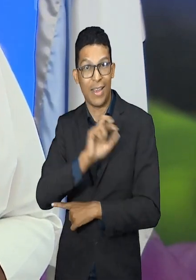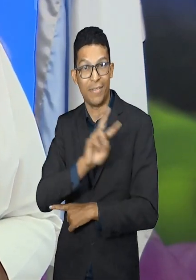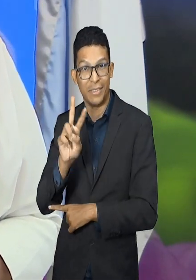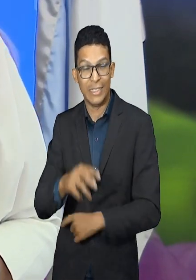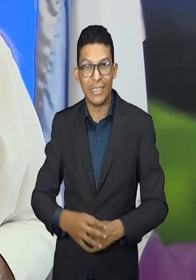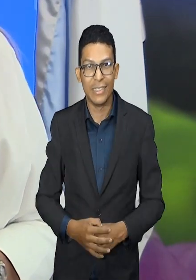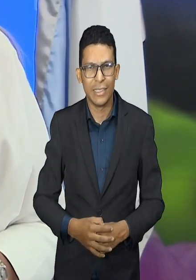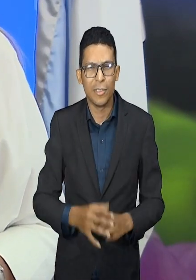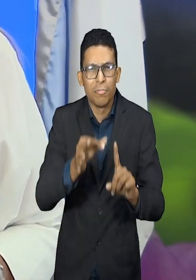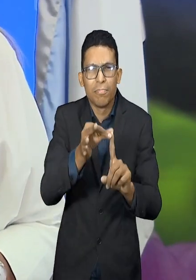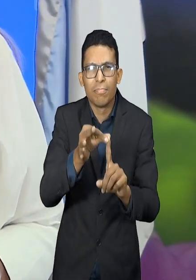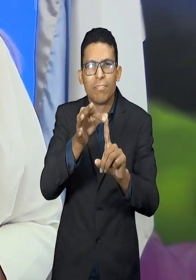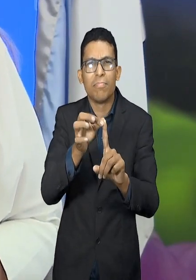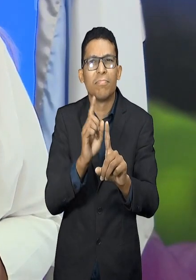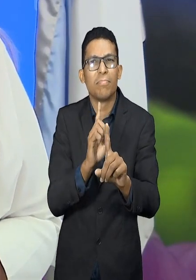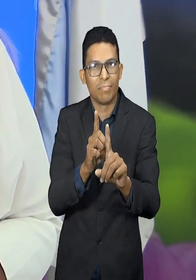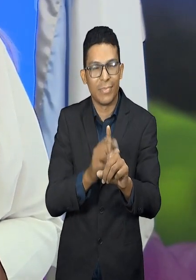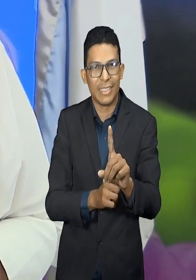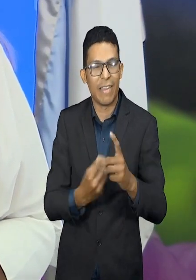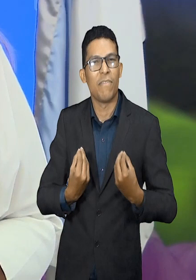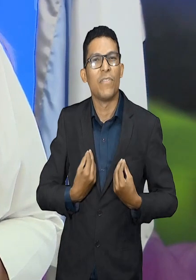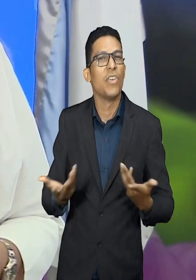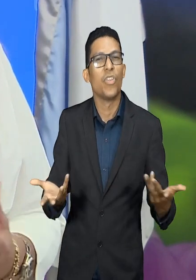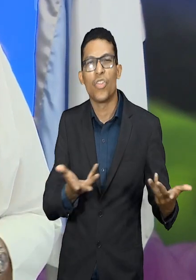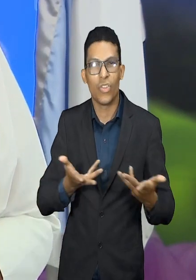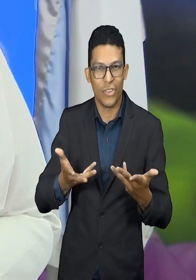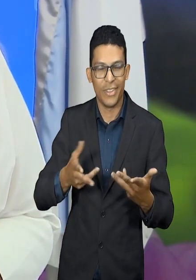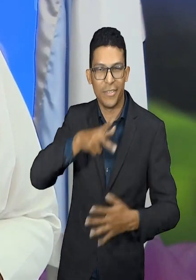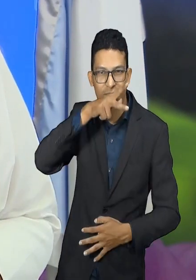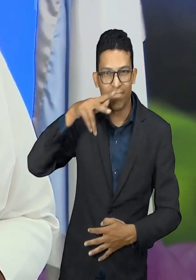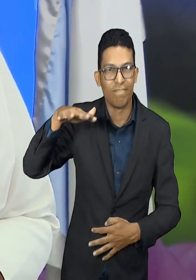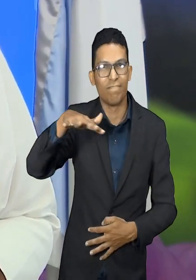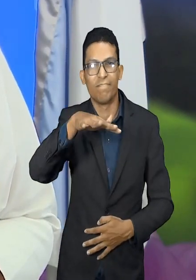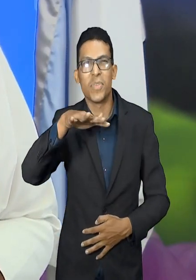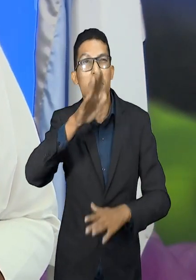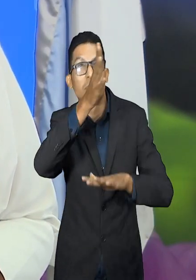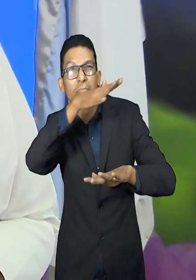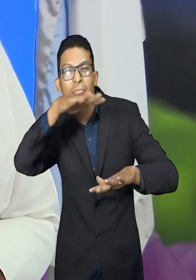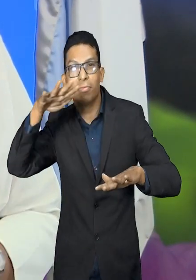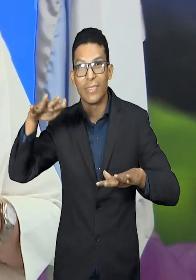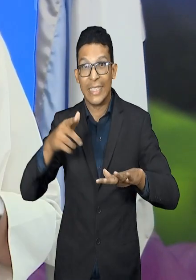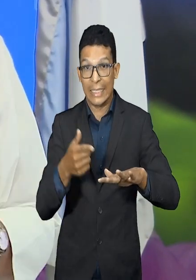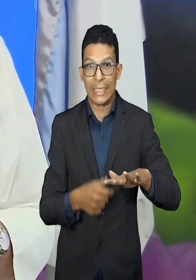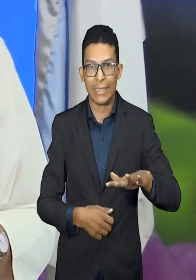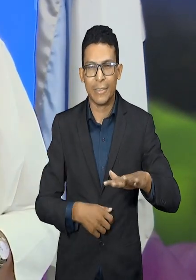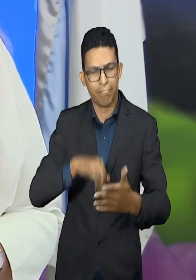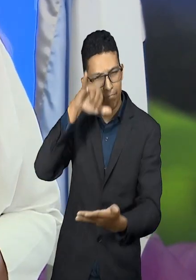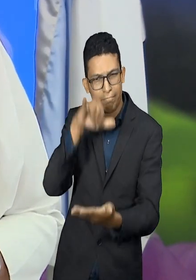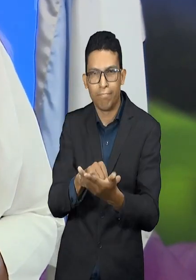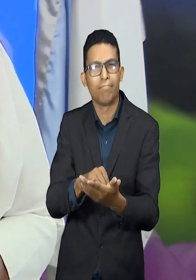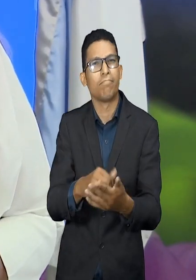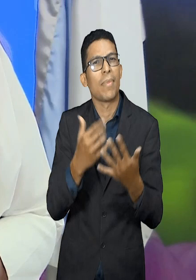Caucano, especialmente para aquellos que habitan en las zonas rurales de nuestro departamento. Por eso,